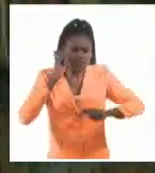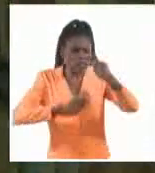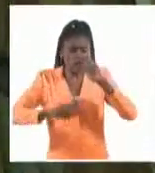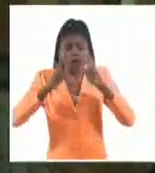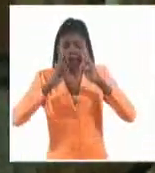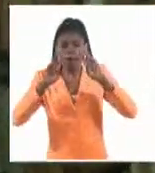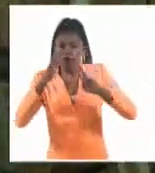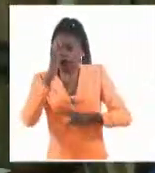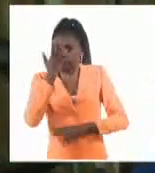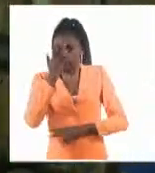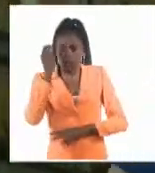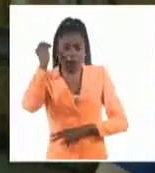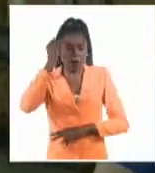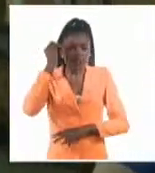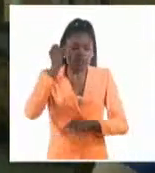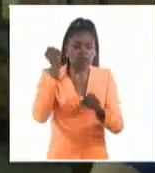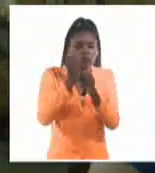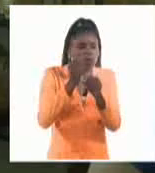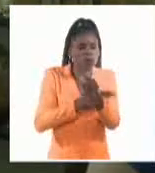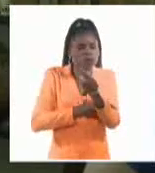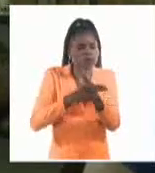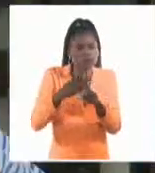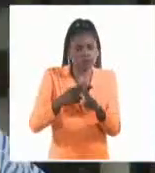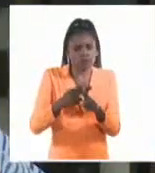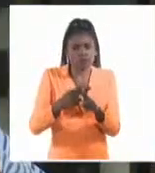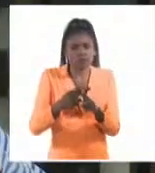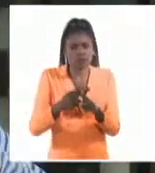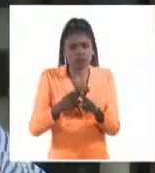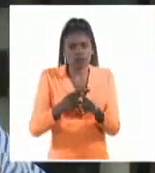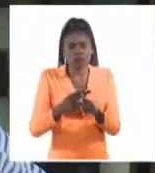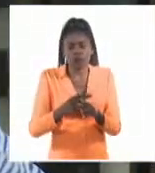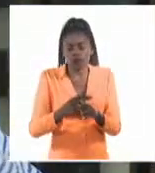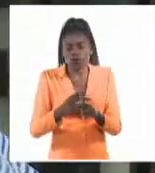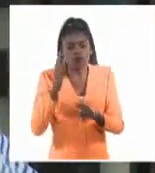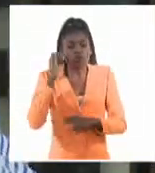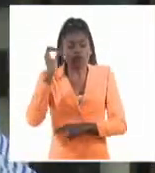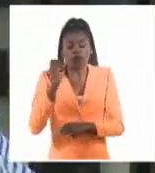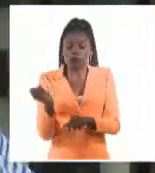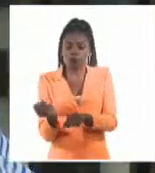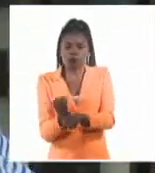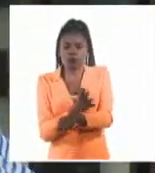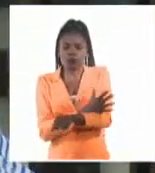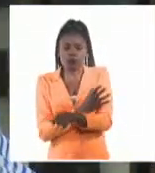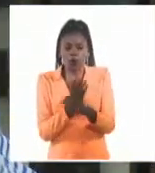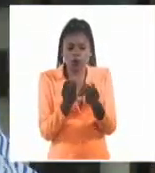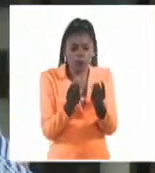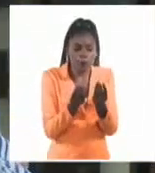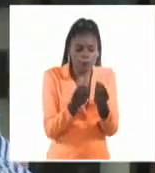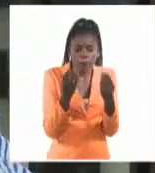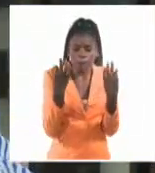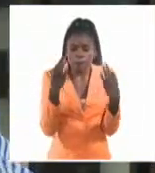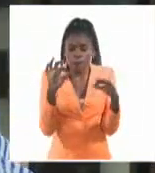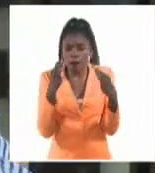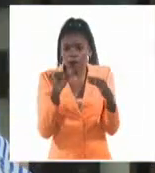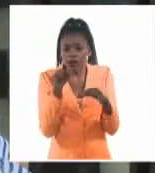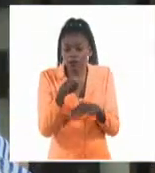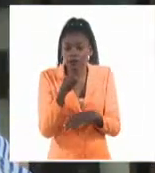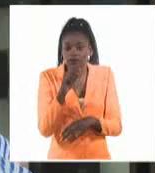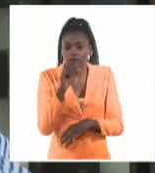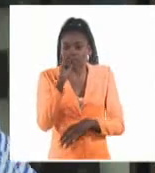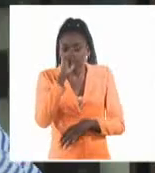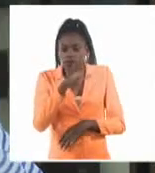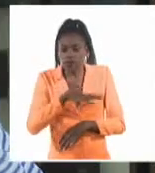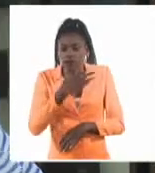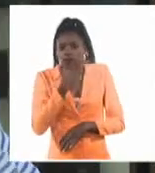pensamiento y su obra. No sabes tú la sensación que se tiene cuando tú tocas papeles de ese niño, de ese